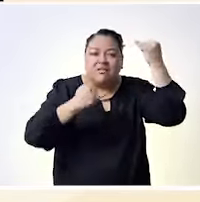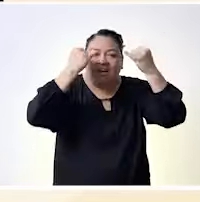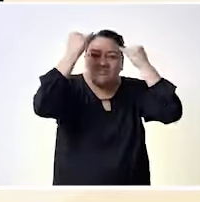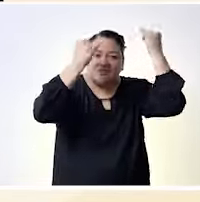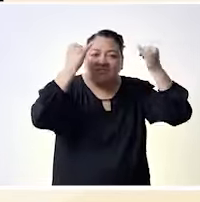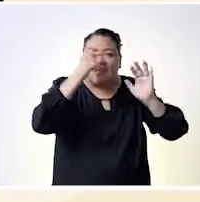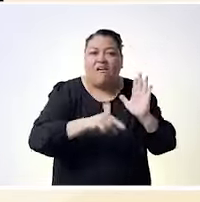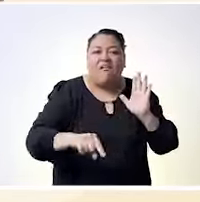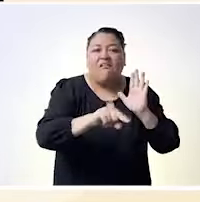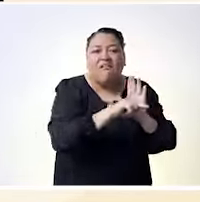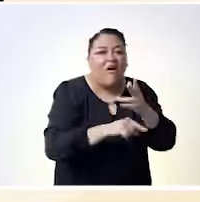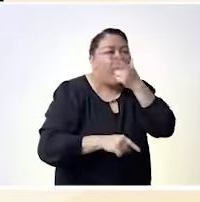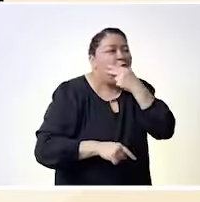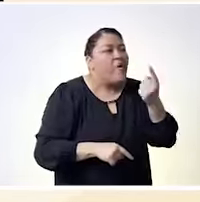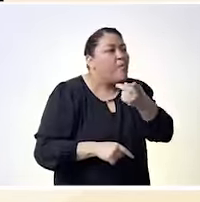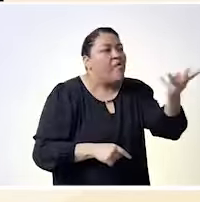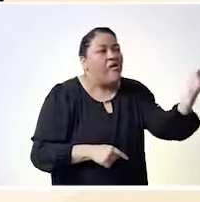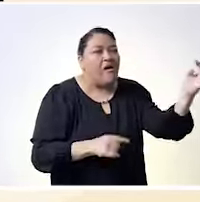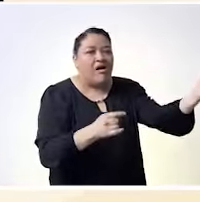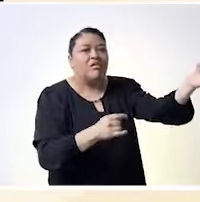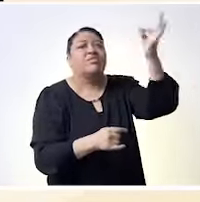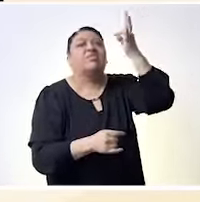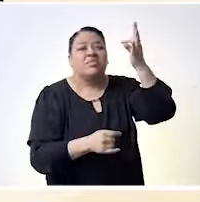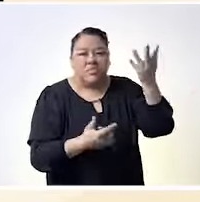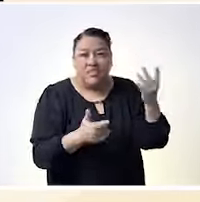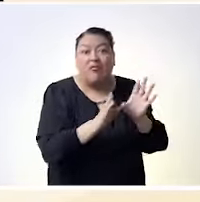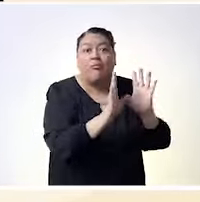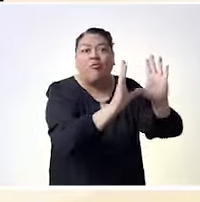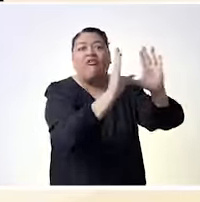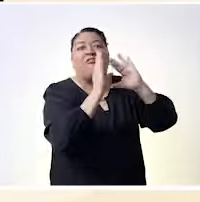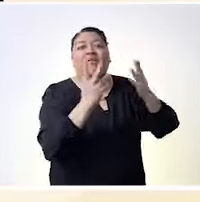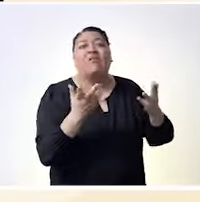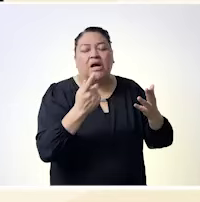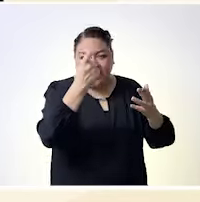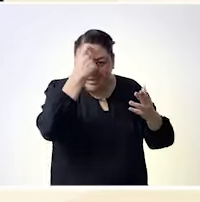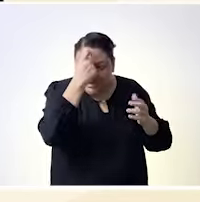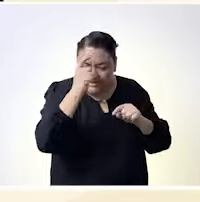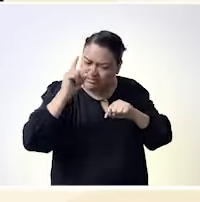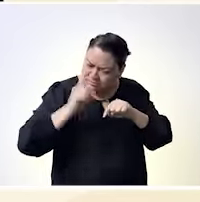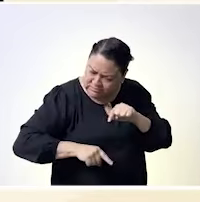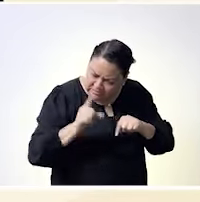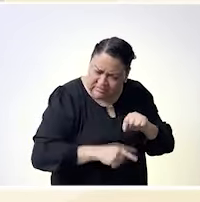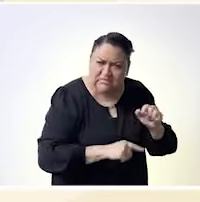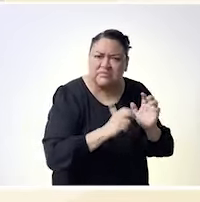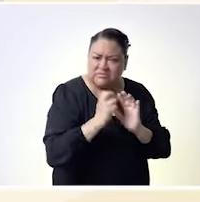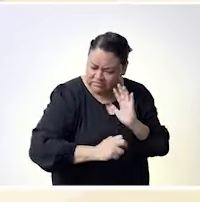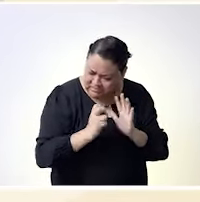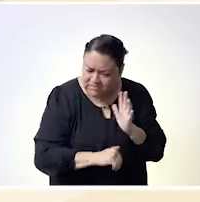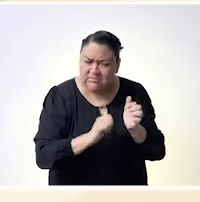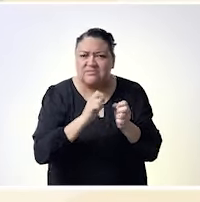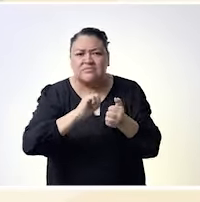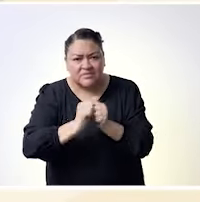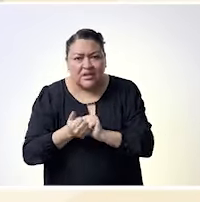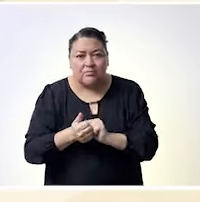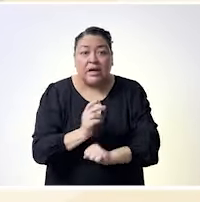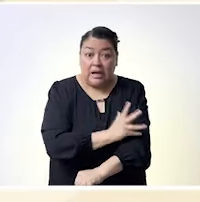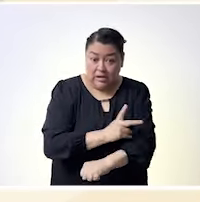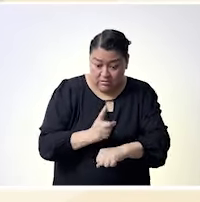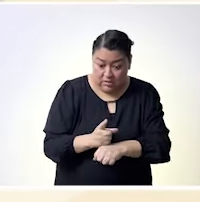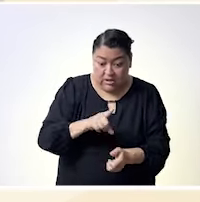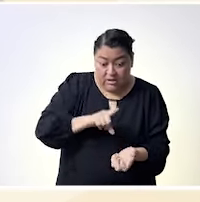lucha cada día desde un mundo que pertenece a todos nuestros mundos muchísimas gracias Tezanet